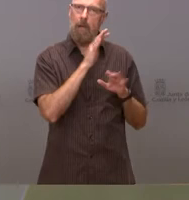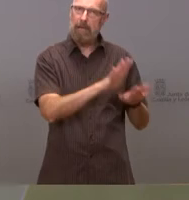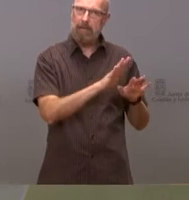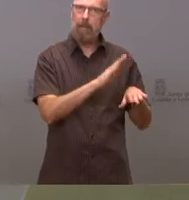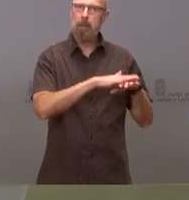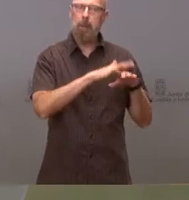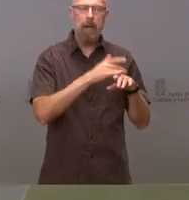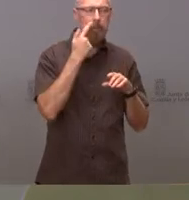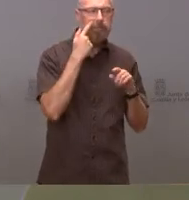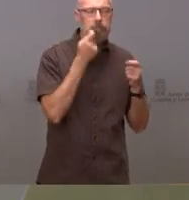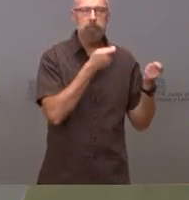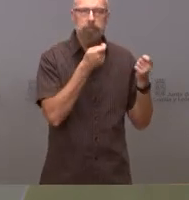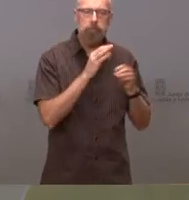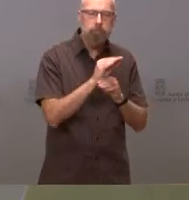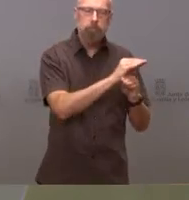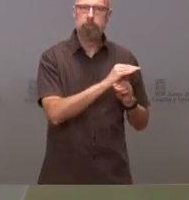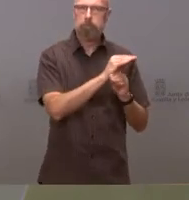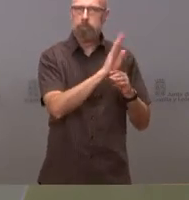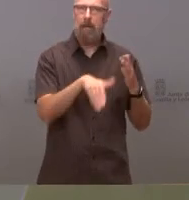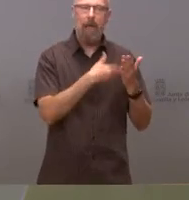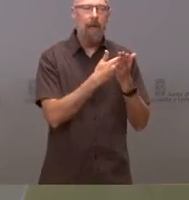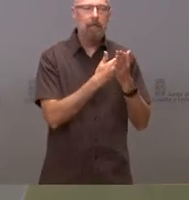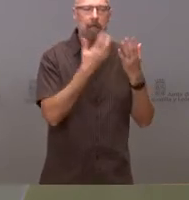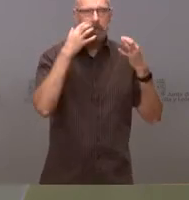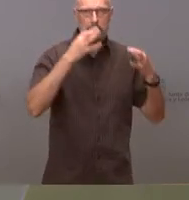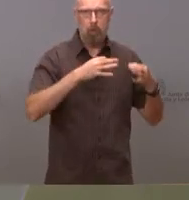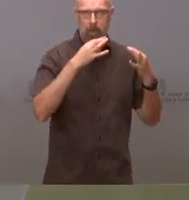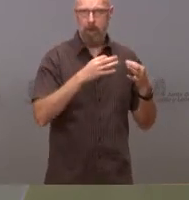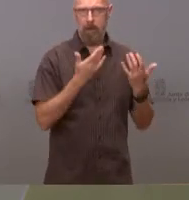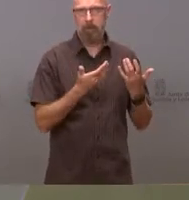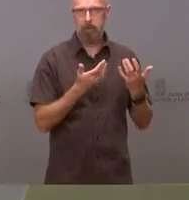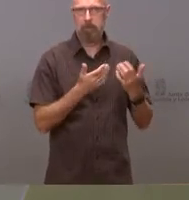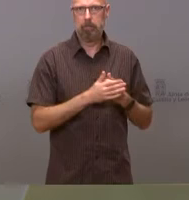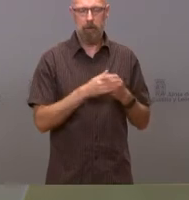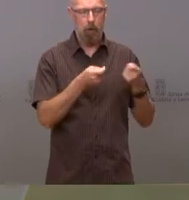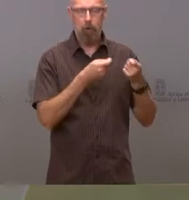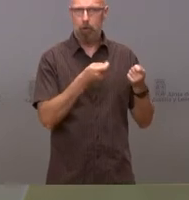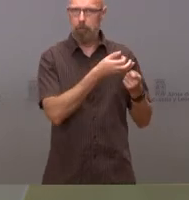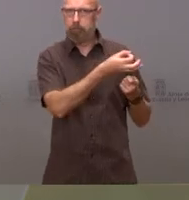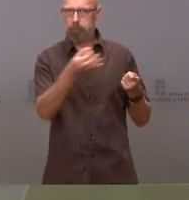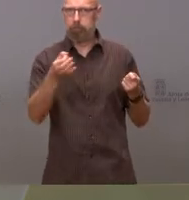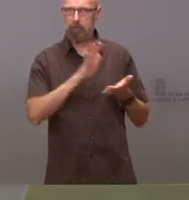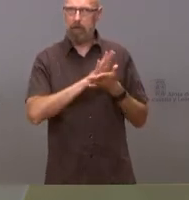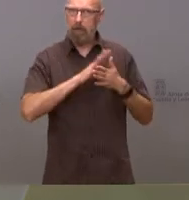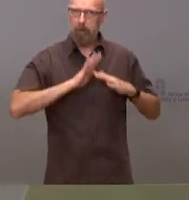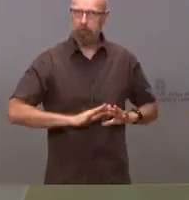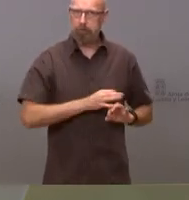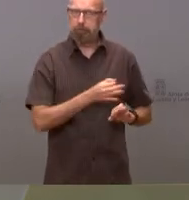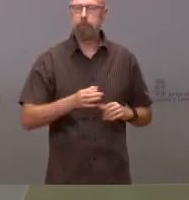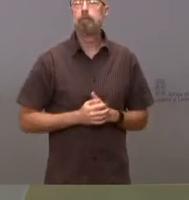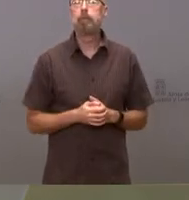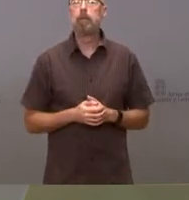de enfriamiento y conseguir, como digo, la declaración de control y la declaración final de extinción. Y